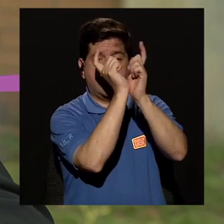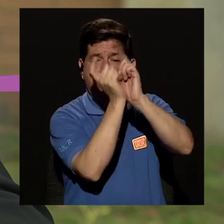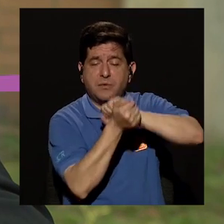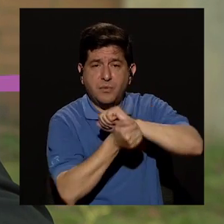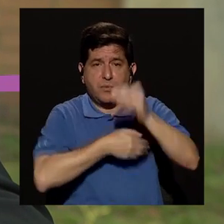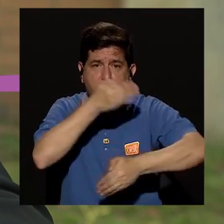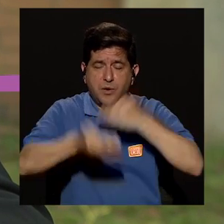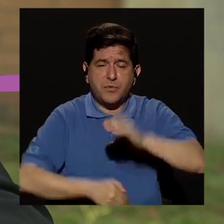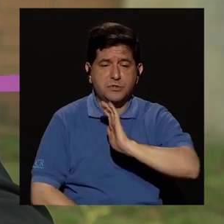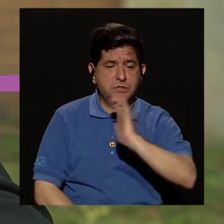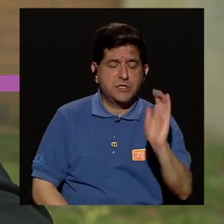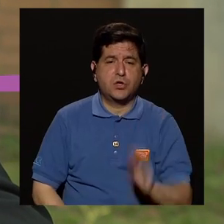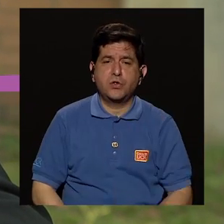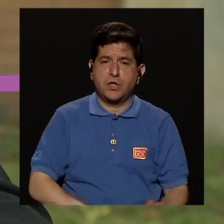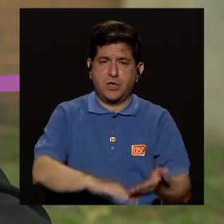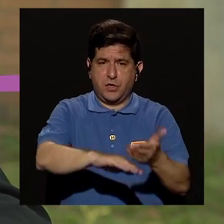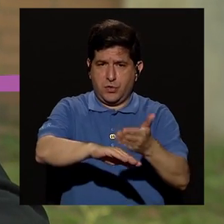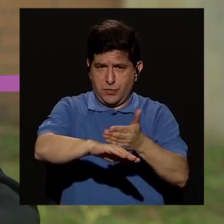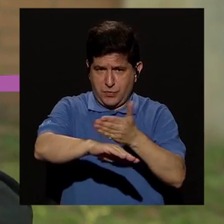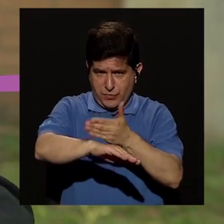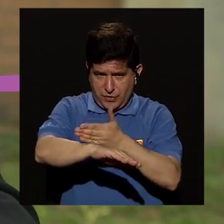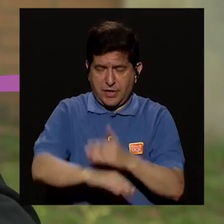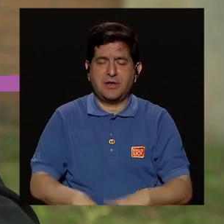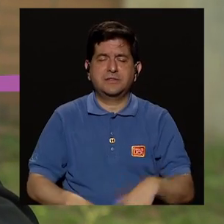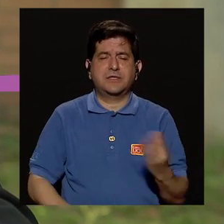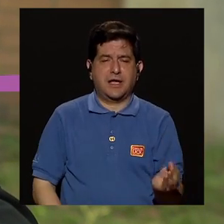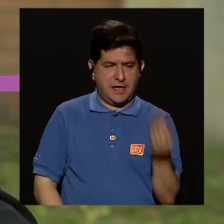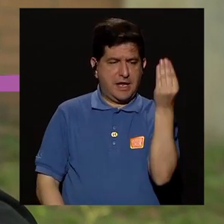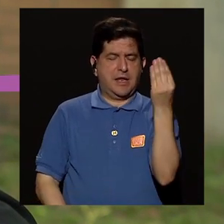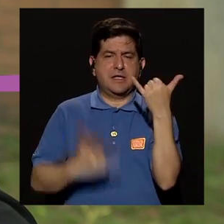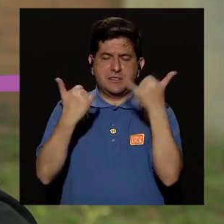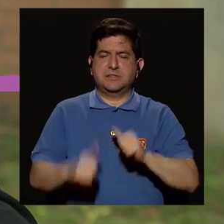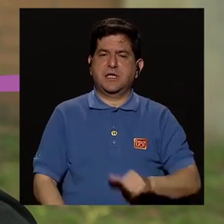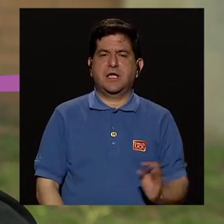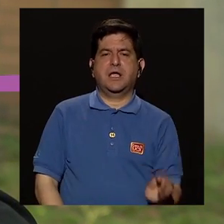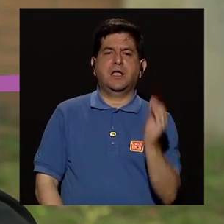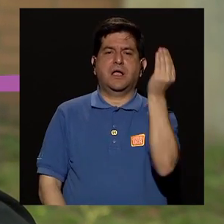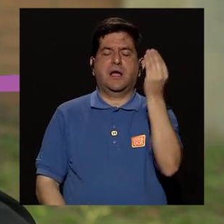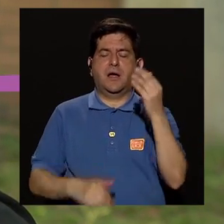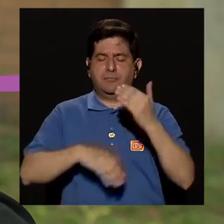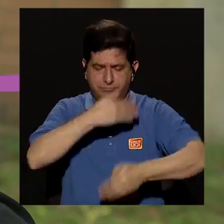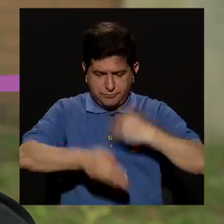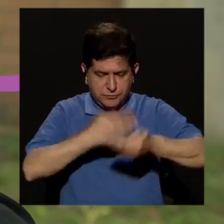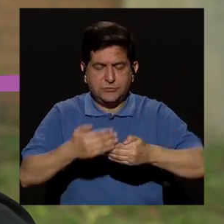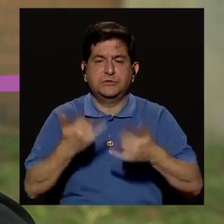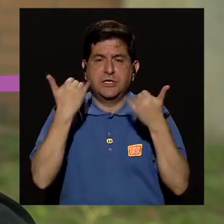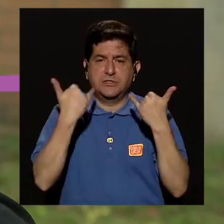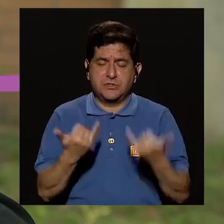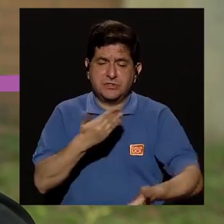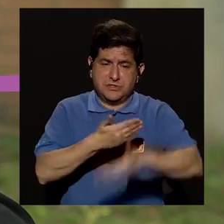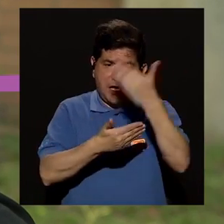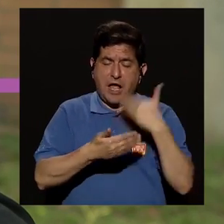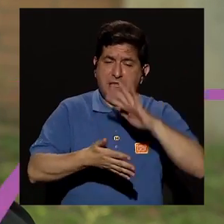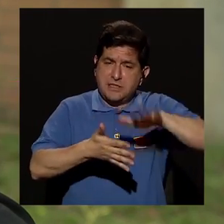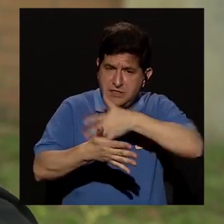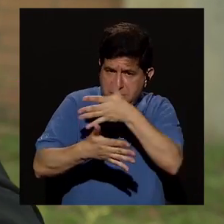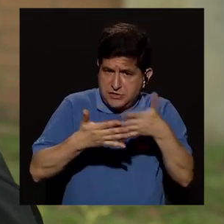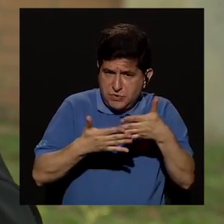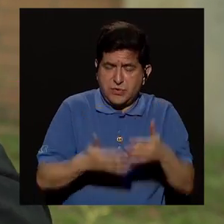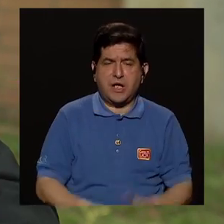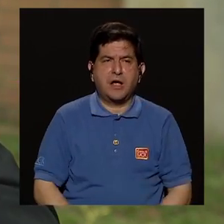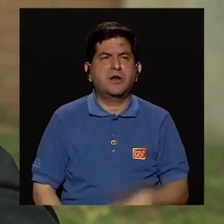conforme el niño va creciendo y se hace adolescente, ¿verdad? Entonces, si antes tenía como horario de llegada,